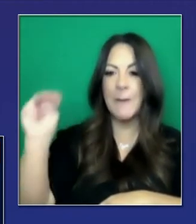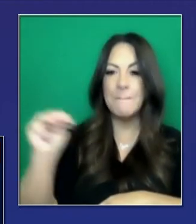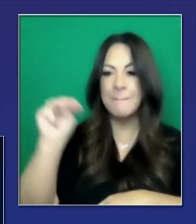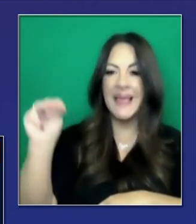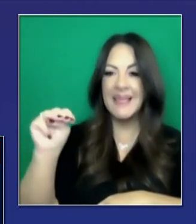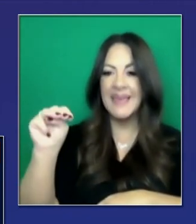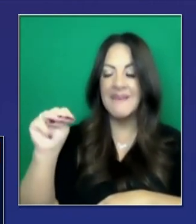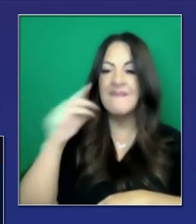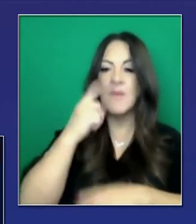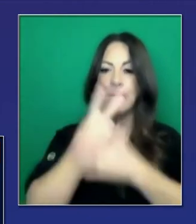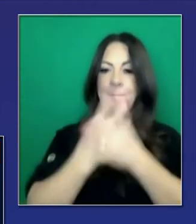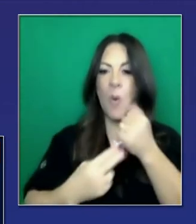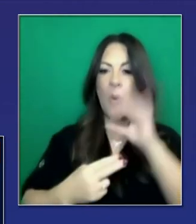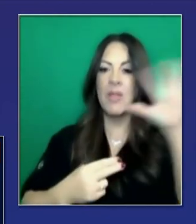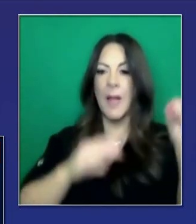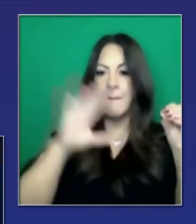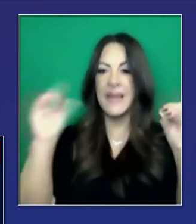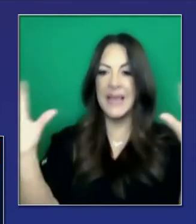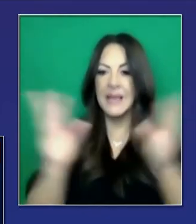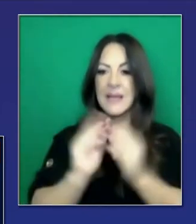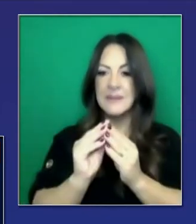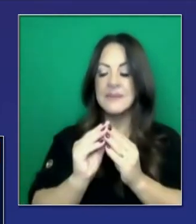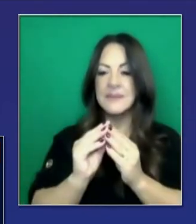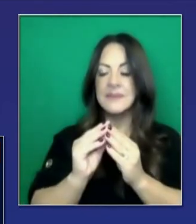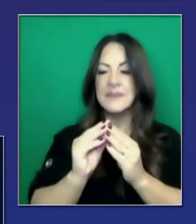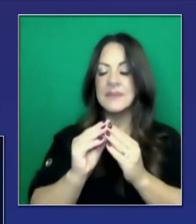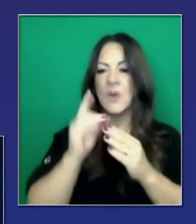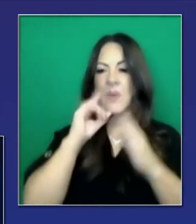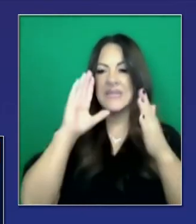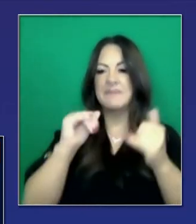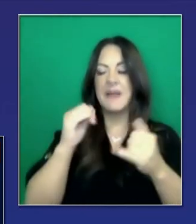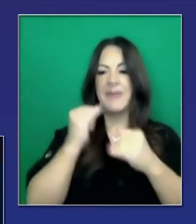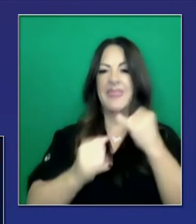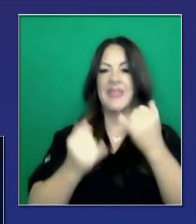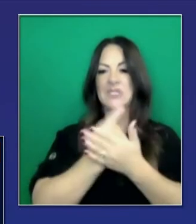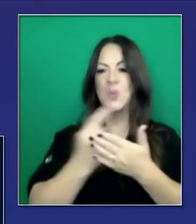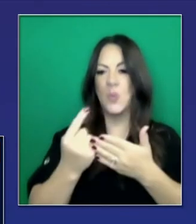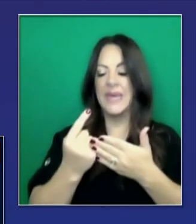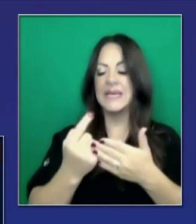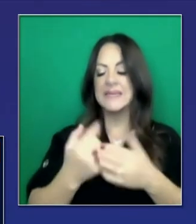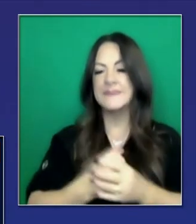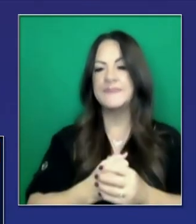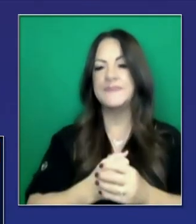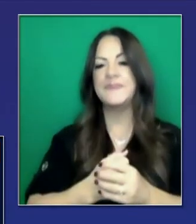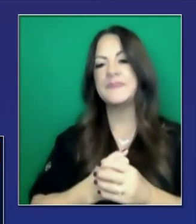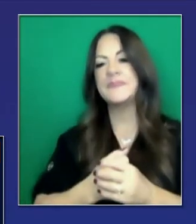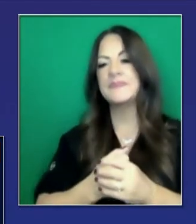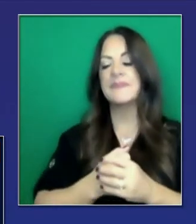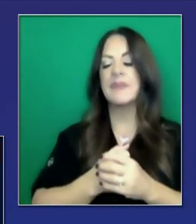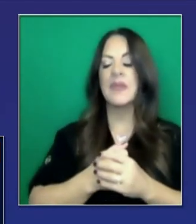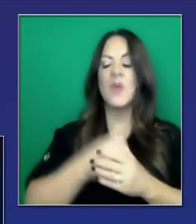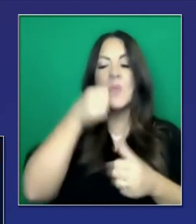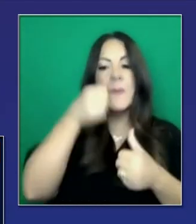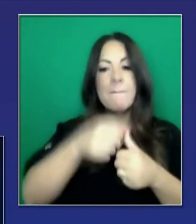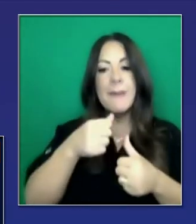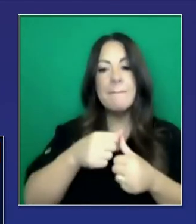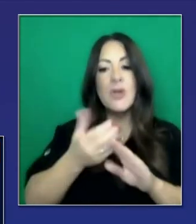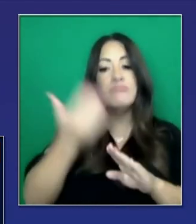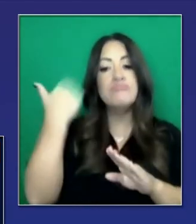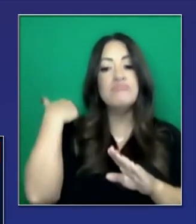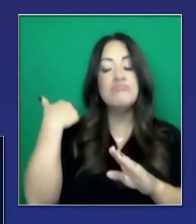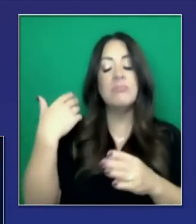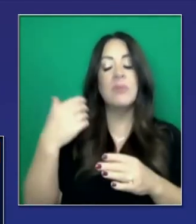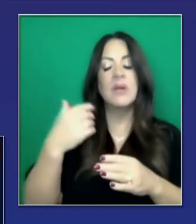millones de dosis que llegarán para el final de esta semana. Recordarán en alguna